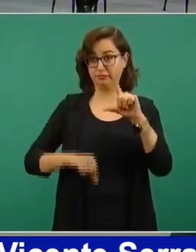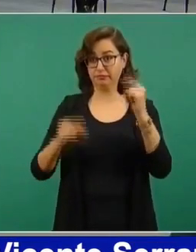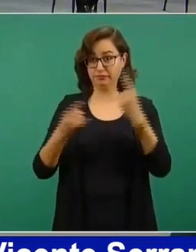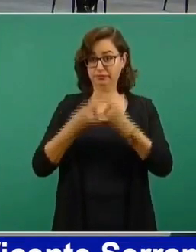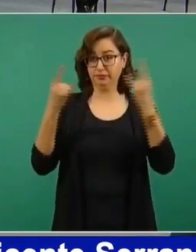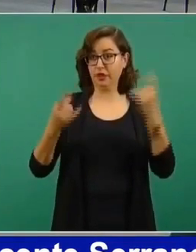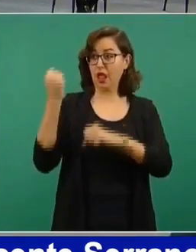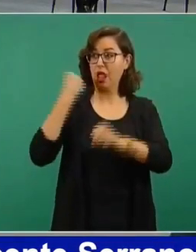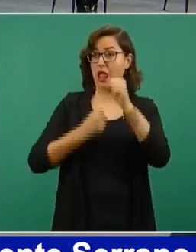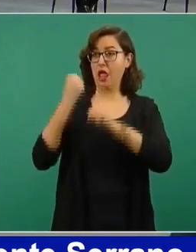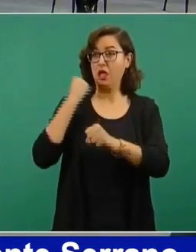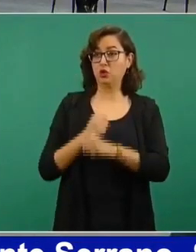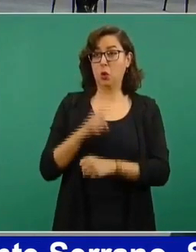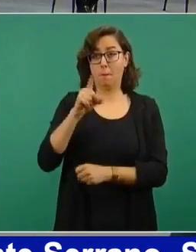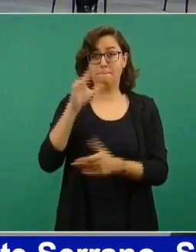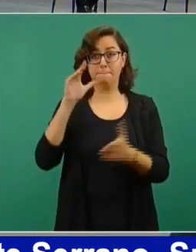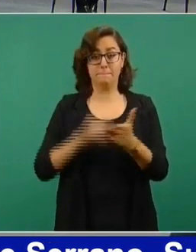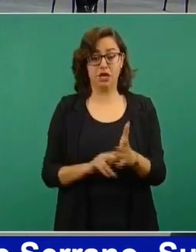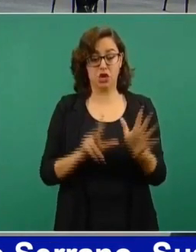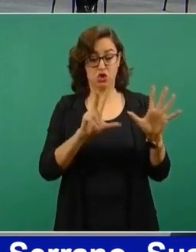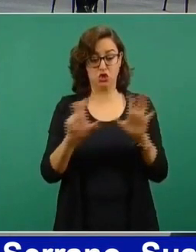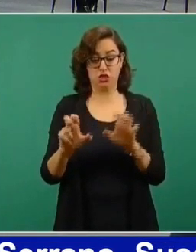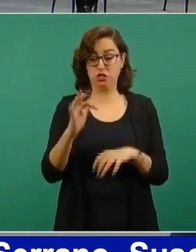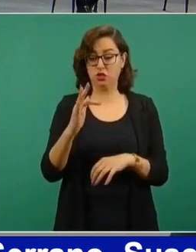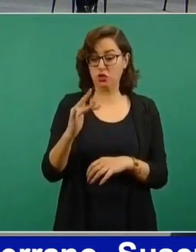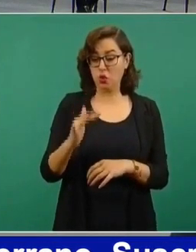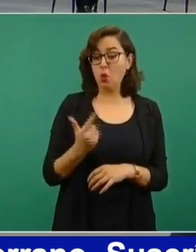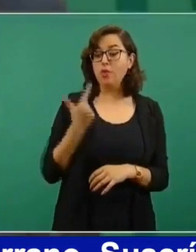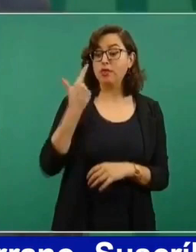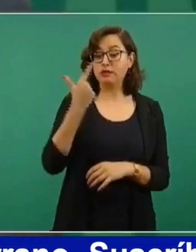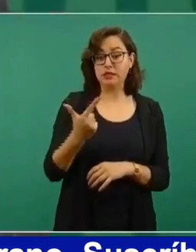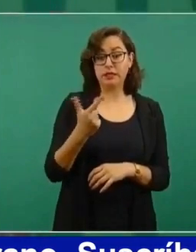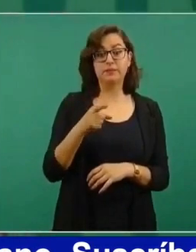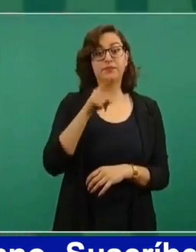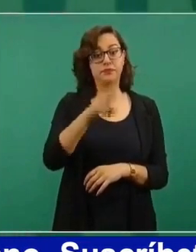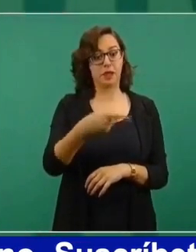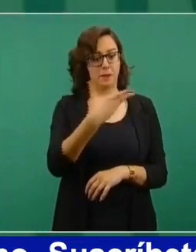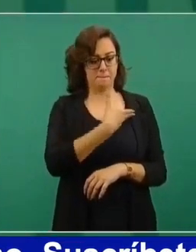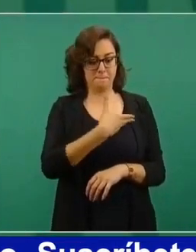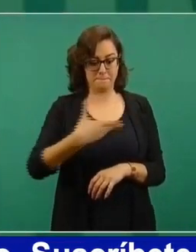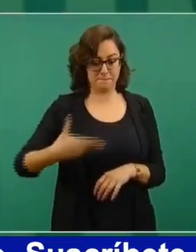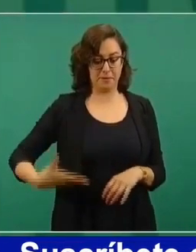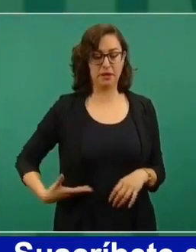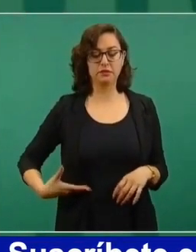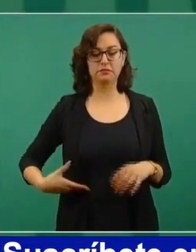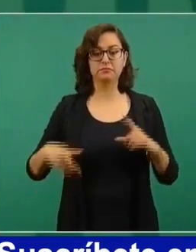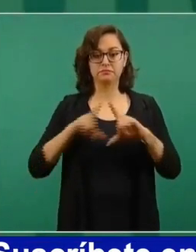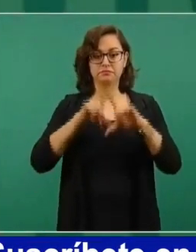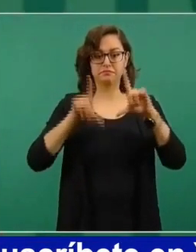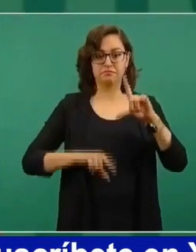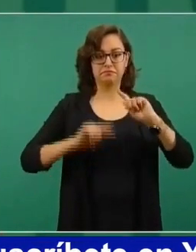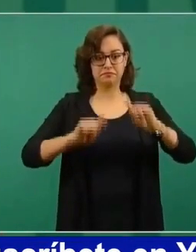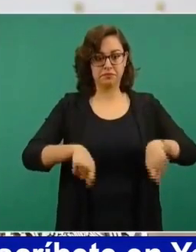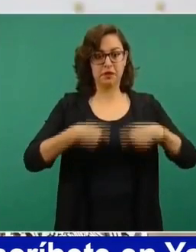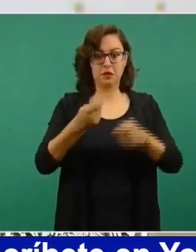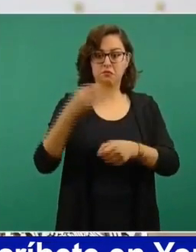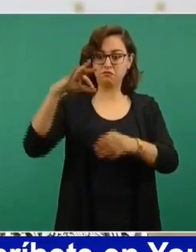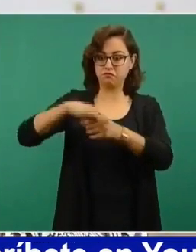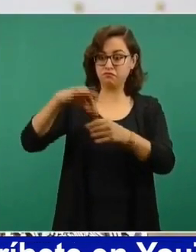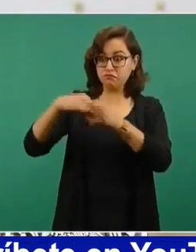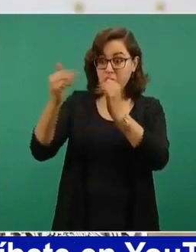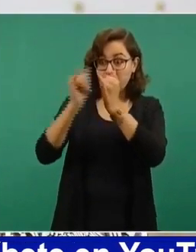se establecía de que el presidente de México podía ser juzgado por violaciones electorales.